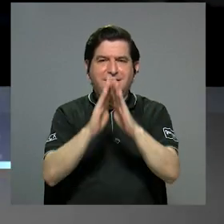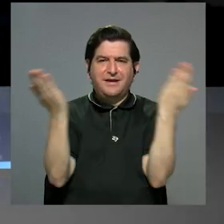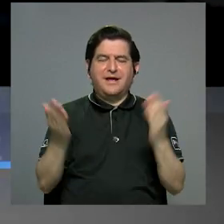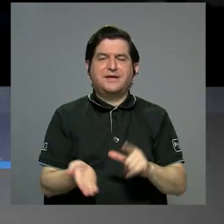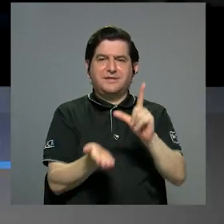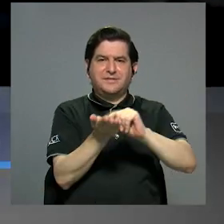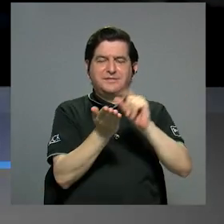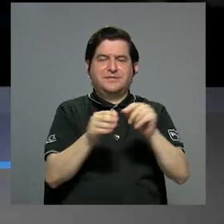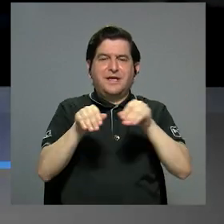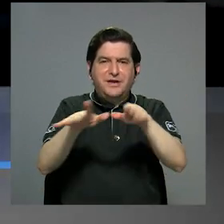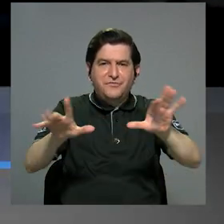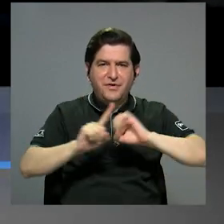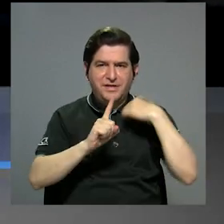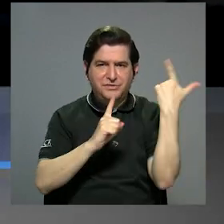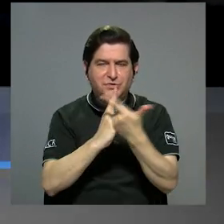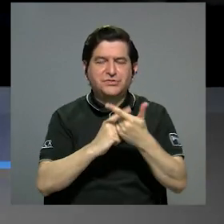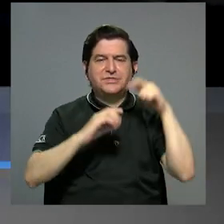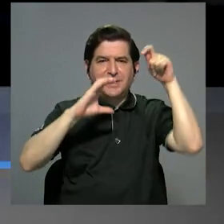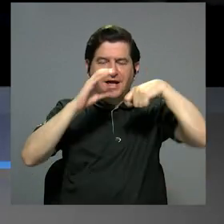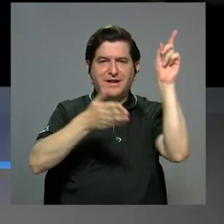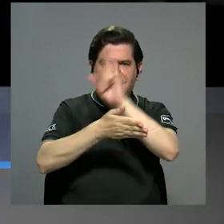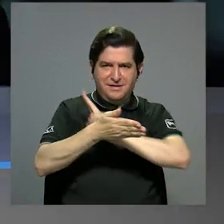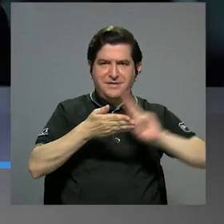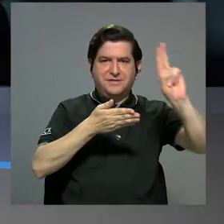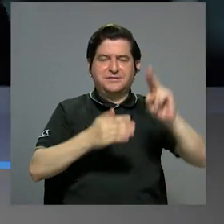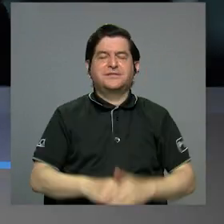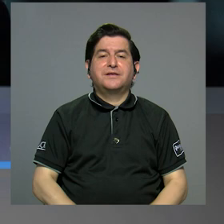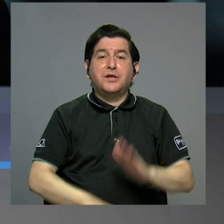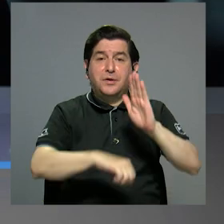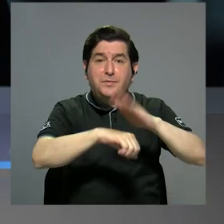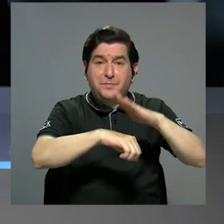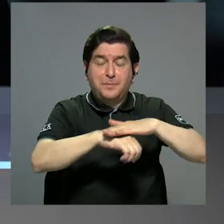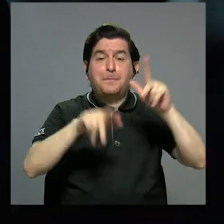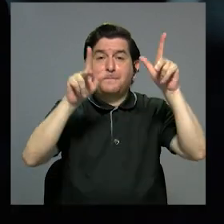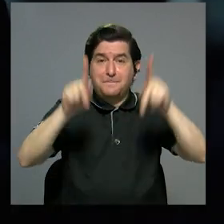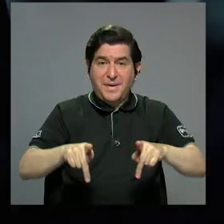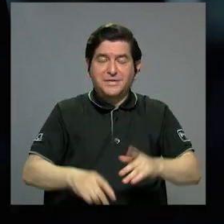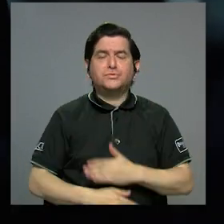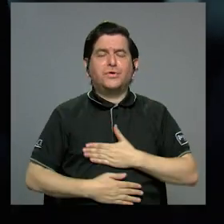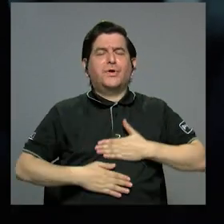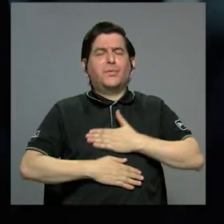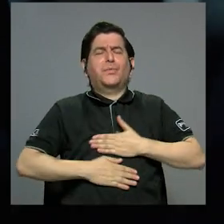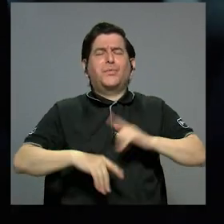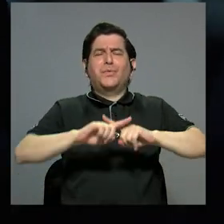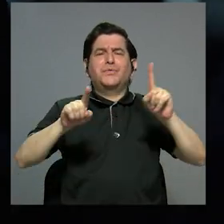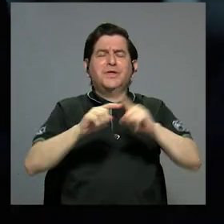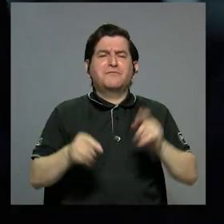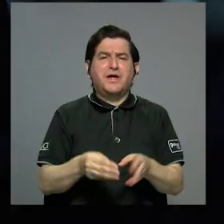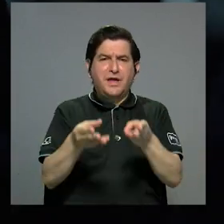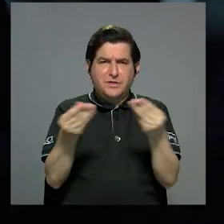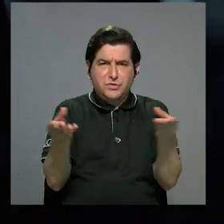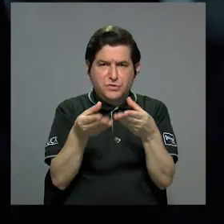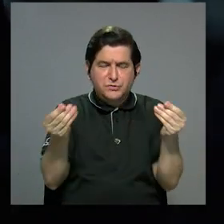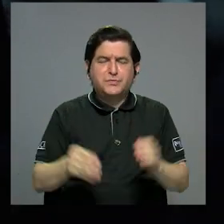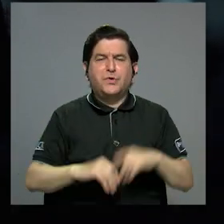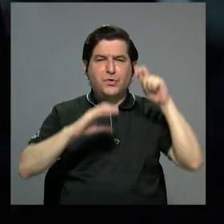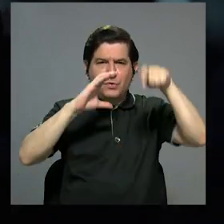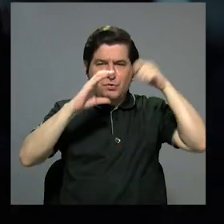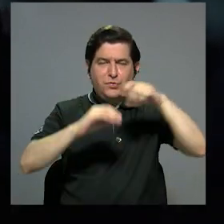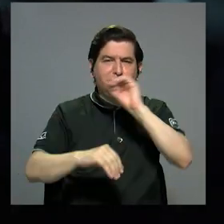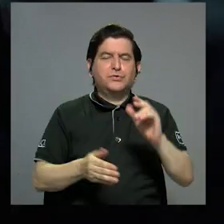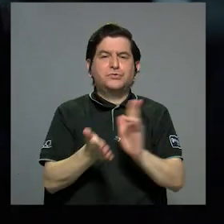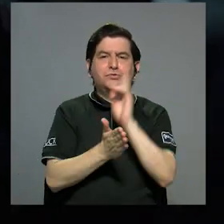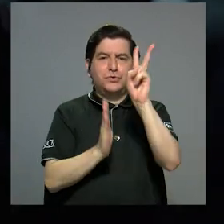abiertos que se publican en las redes sociales del cine universitario. Esto permite que las personas disfruten de diversas producciones